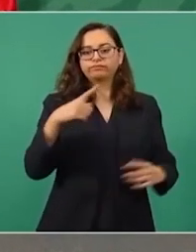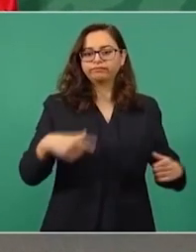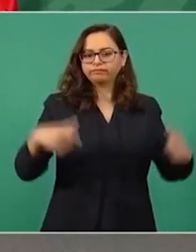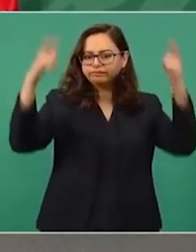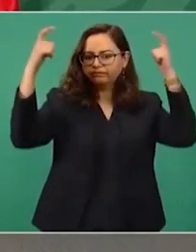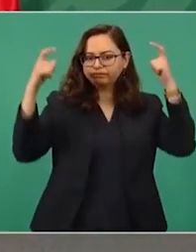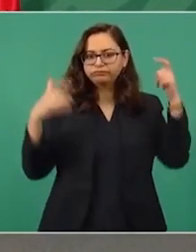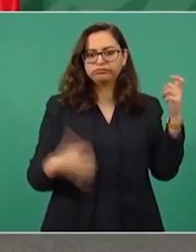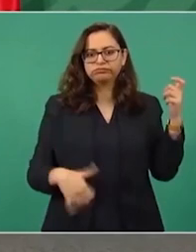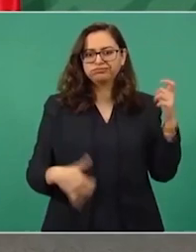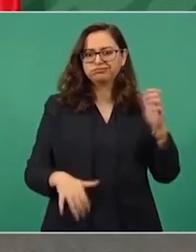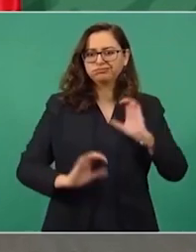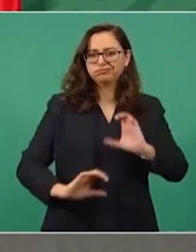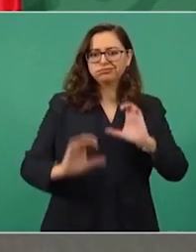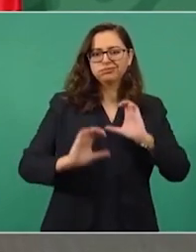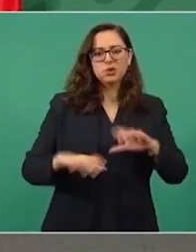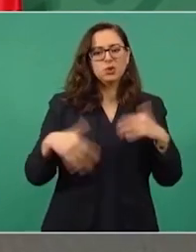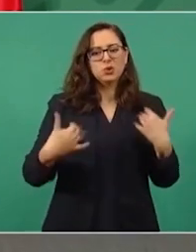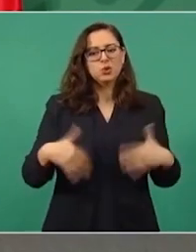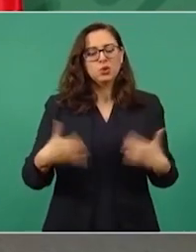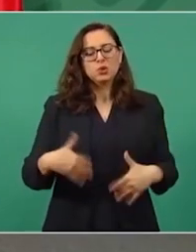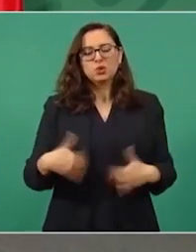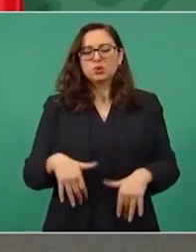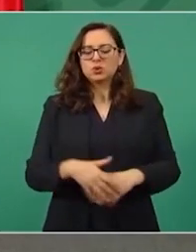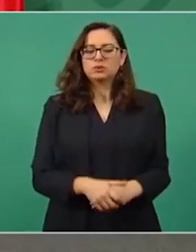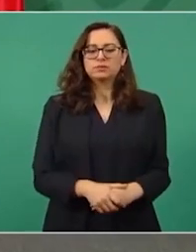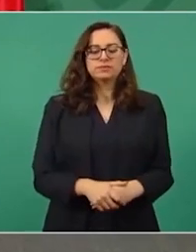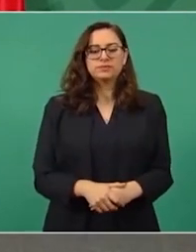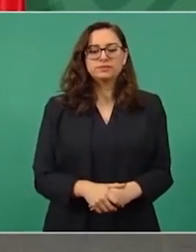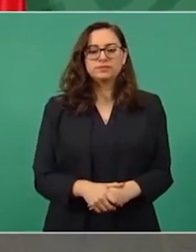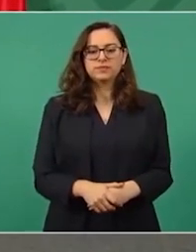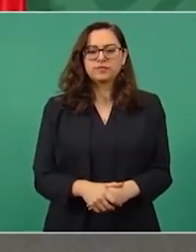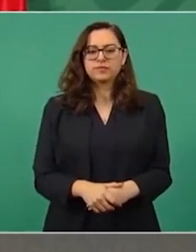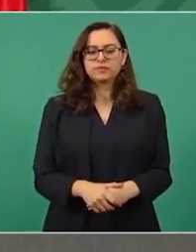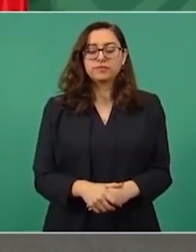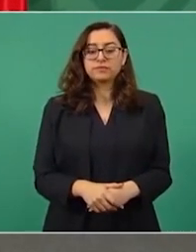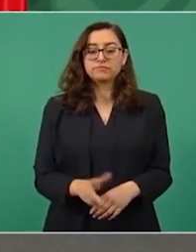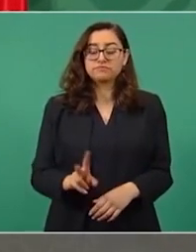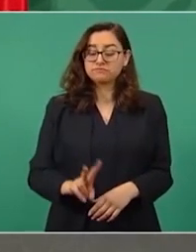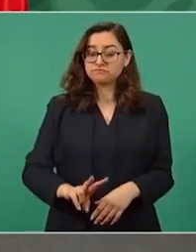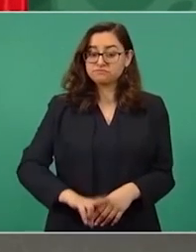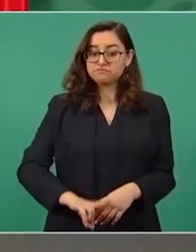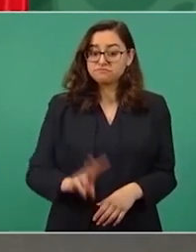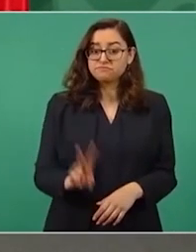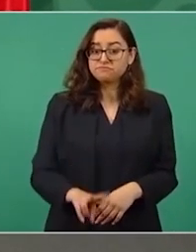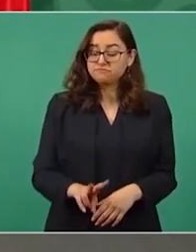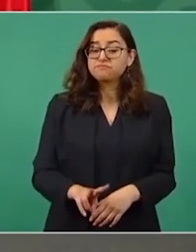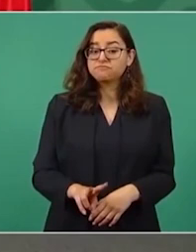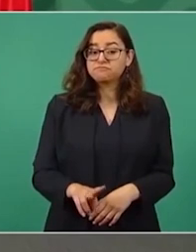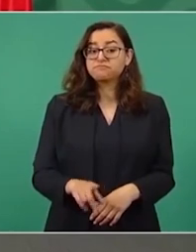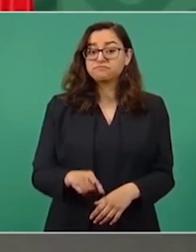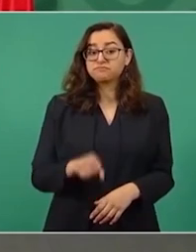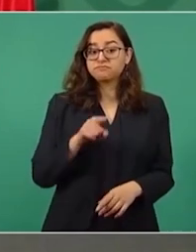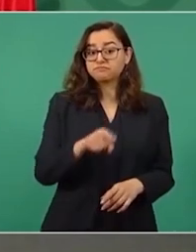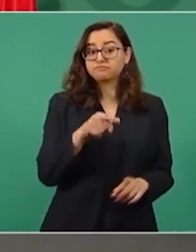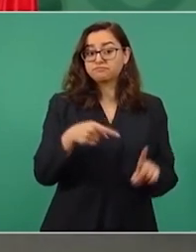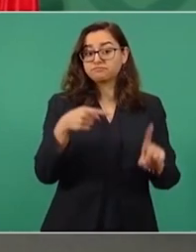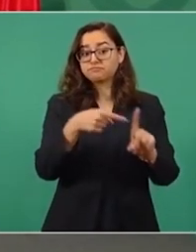un cantante popular